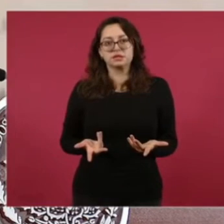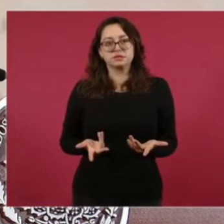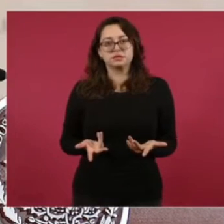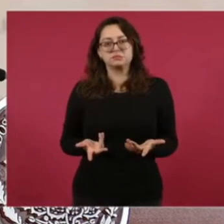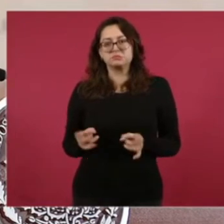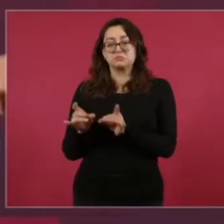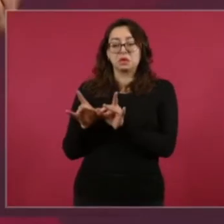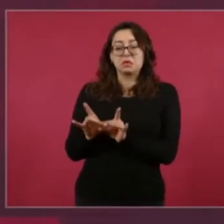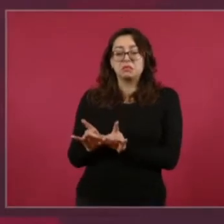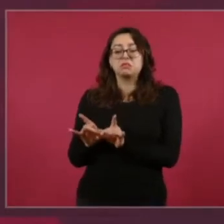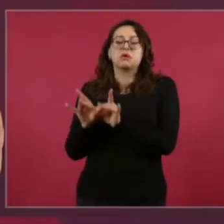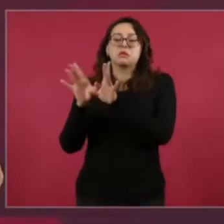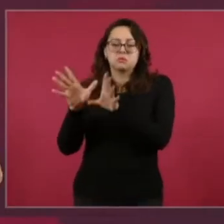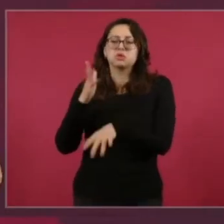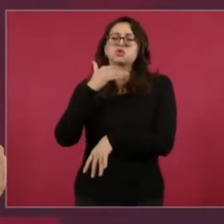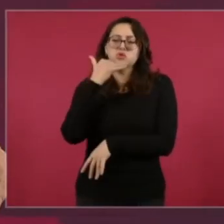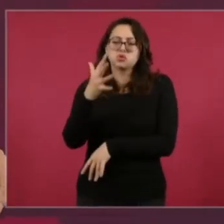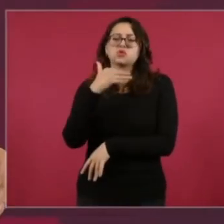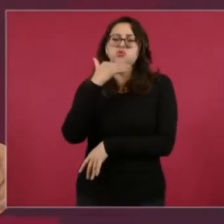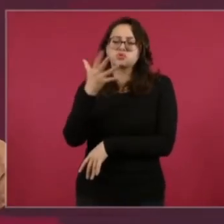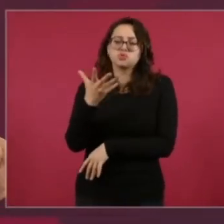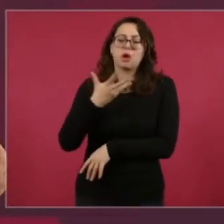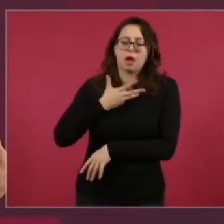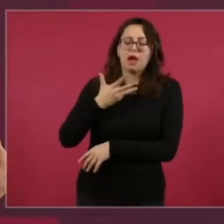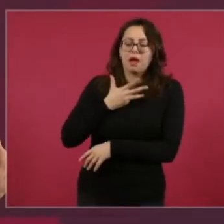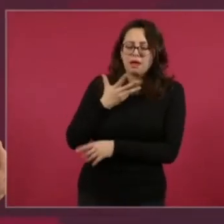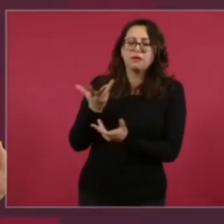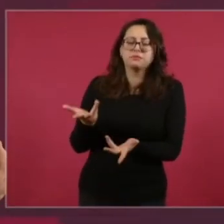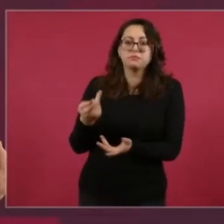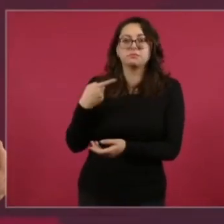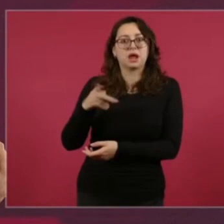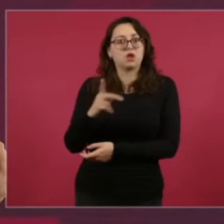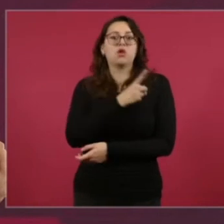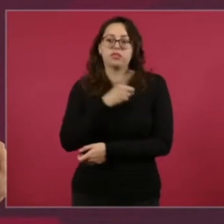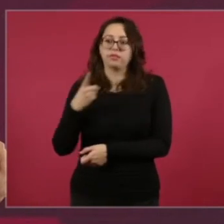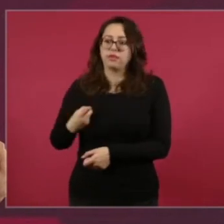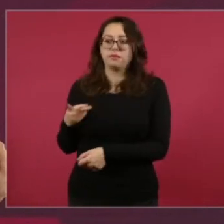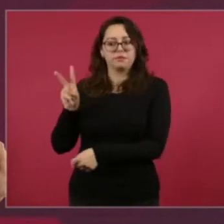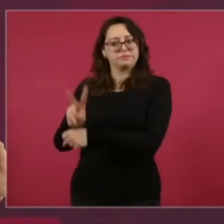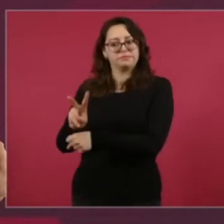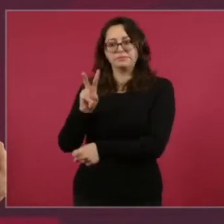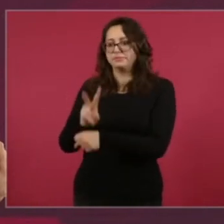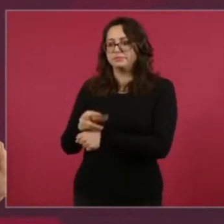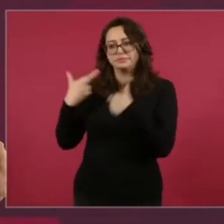gobernaba el PRI o el PAN,